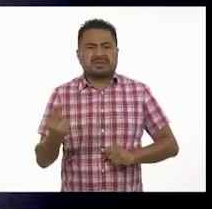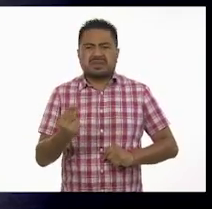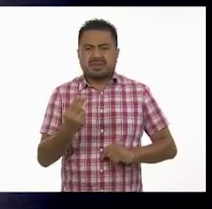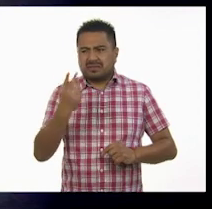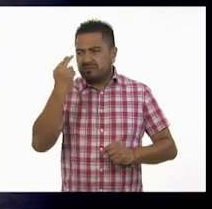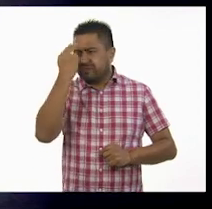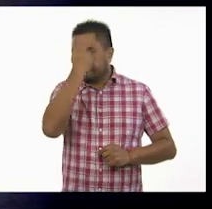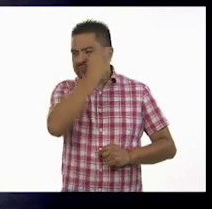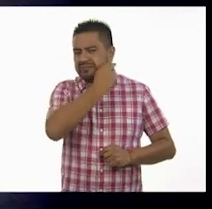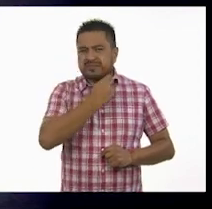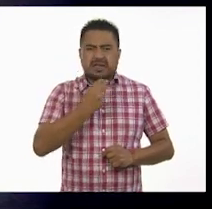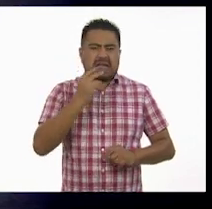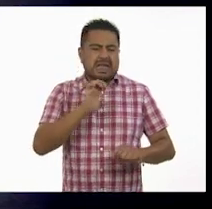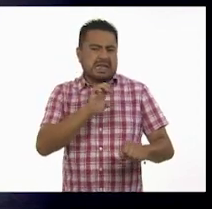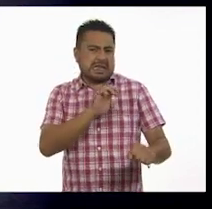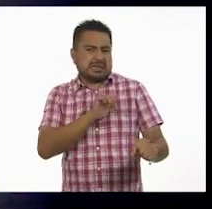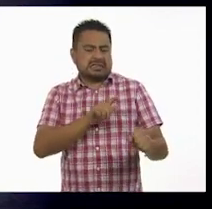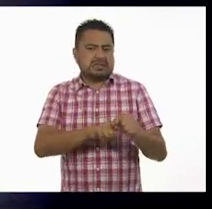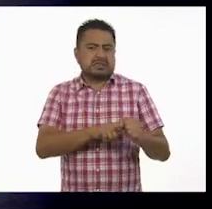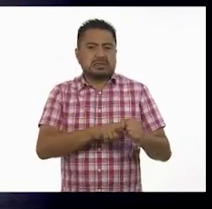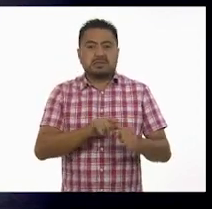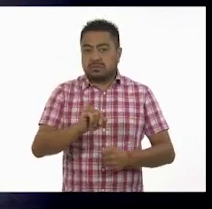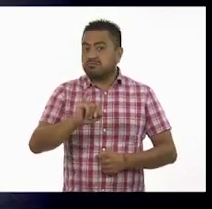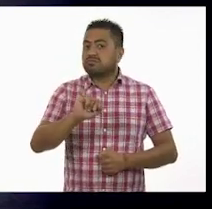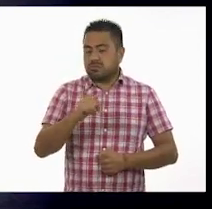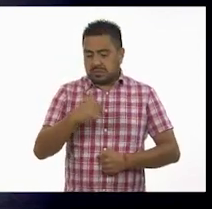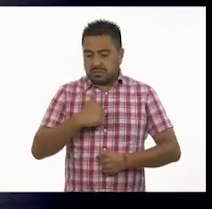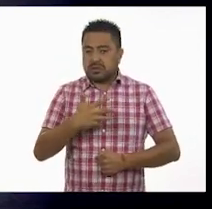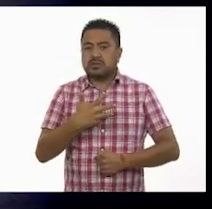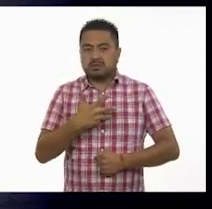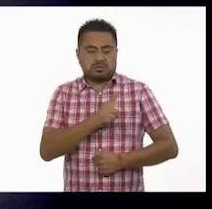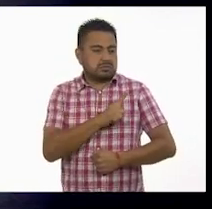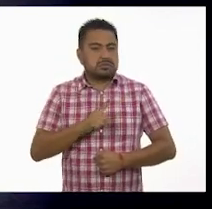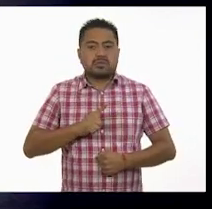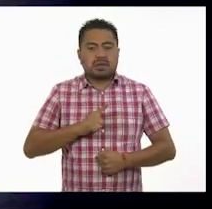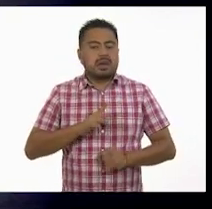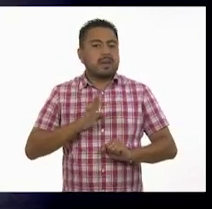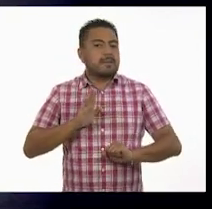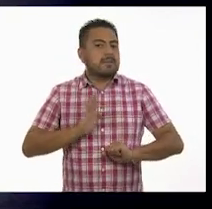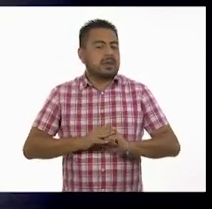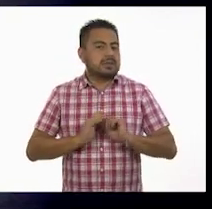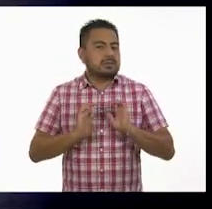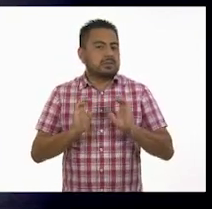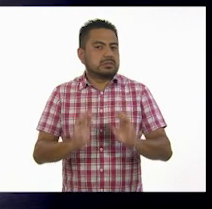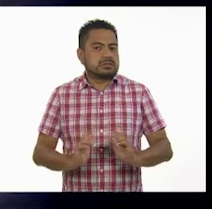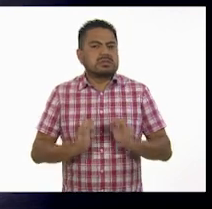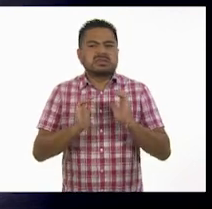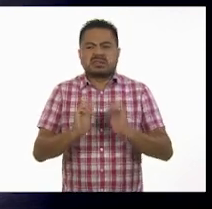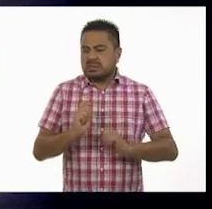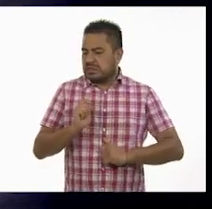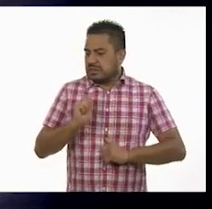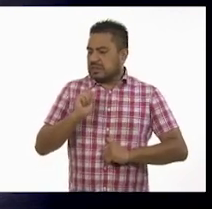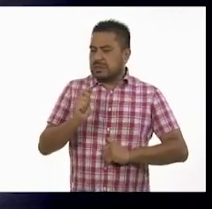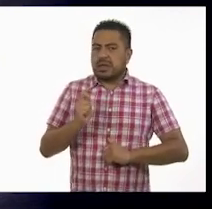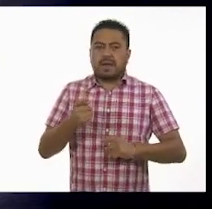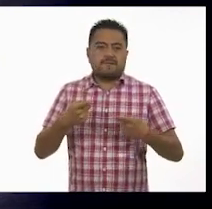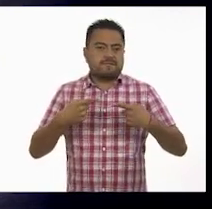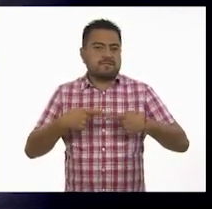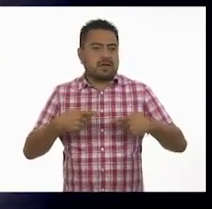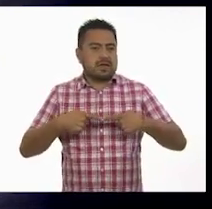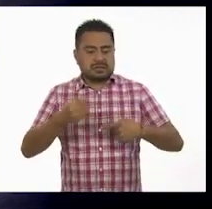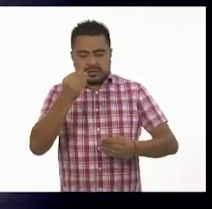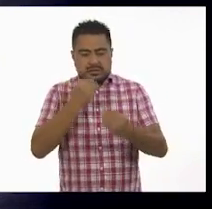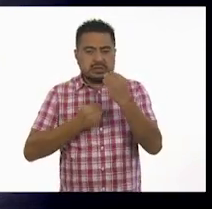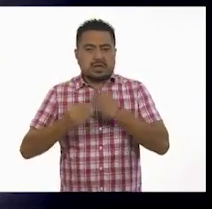maquillaje en específico, lo que sí tengo que tener mucho cuidado es en mi vestuario,